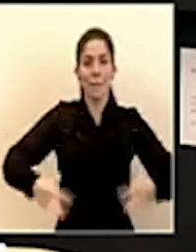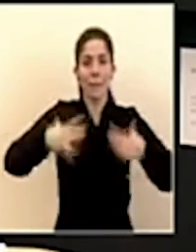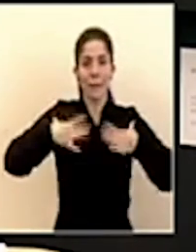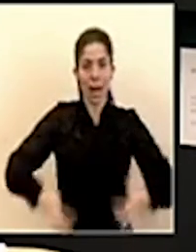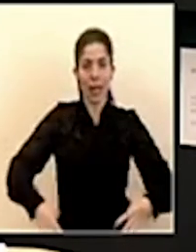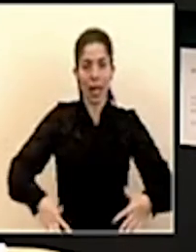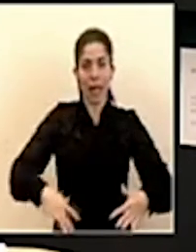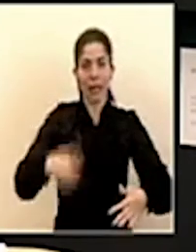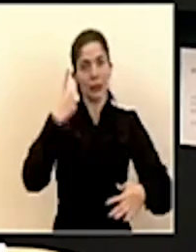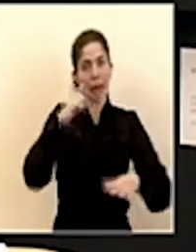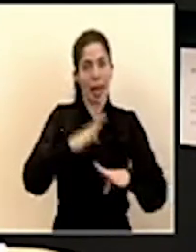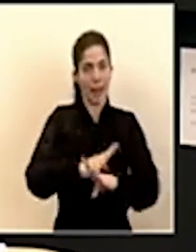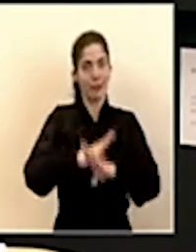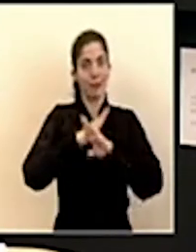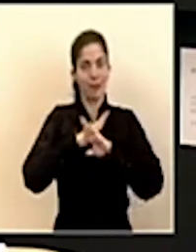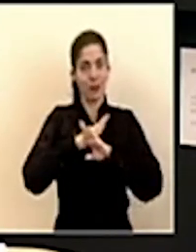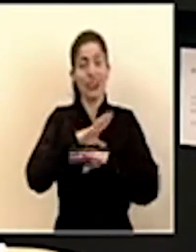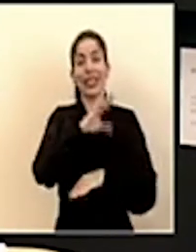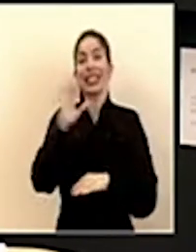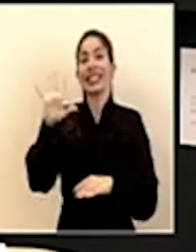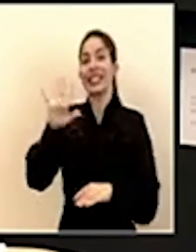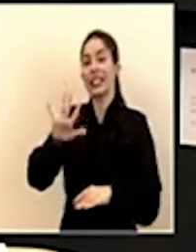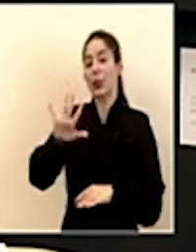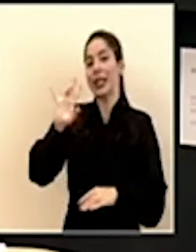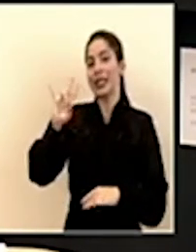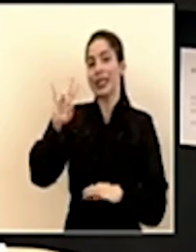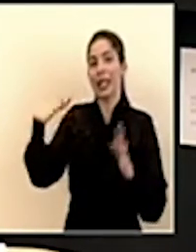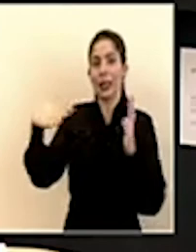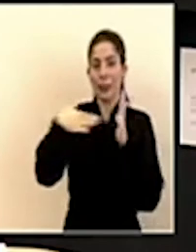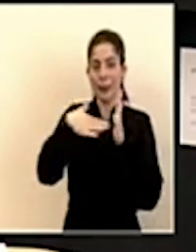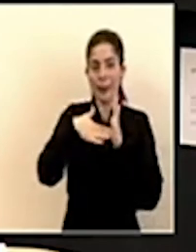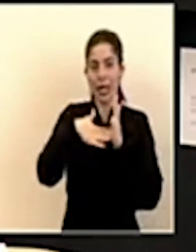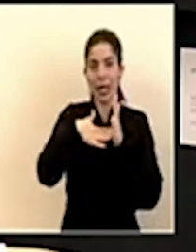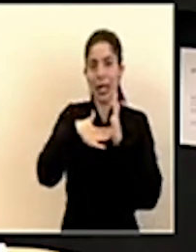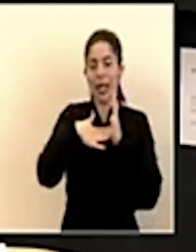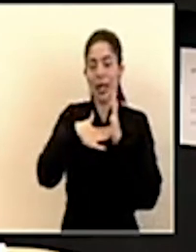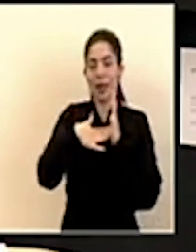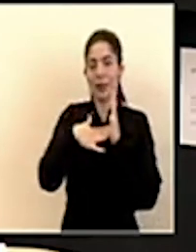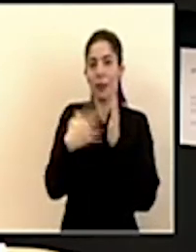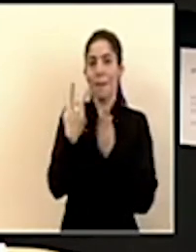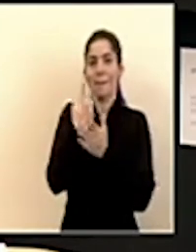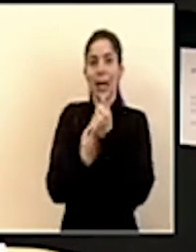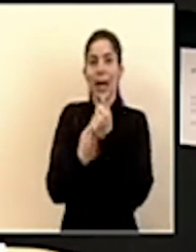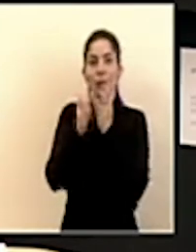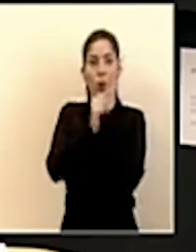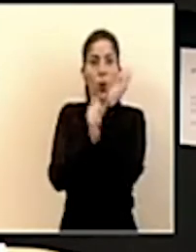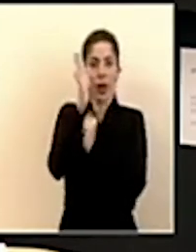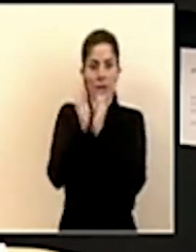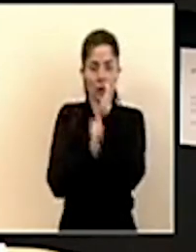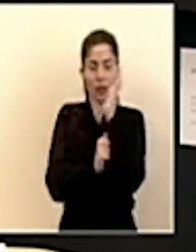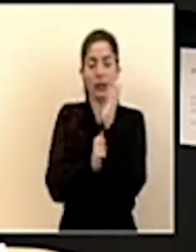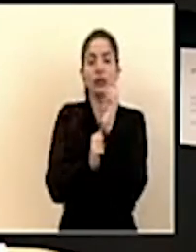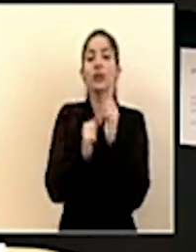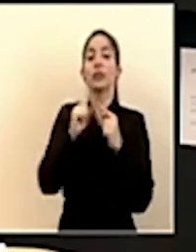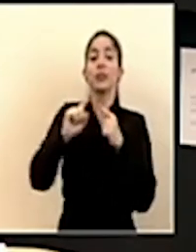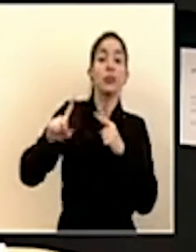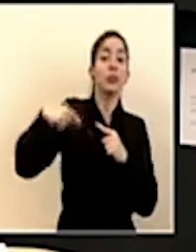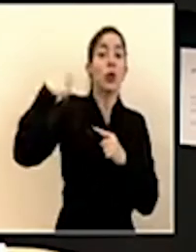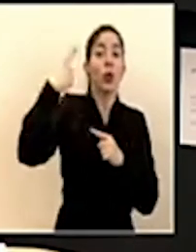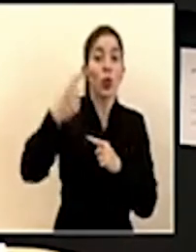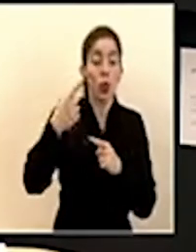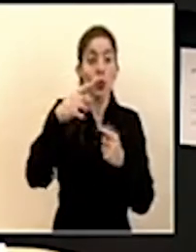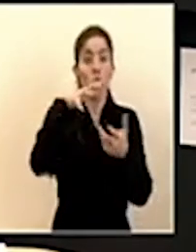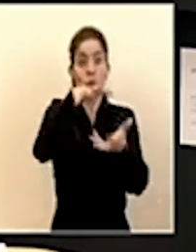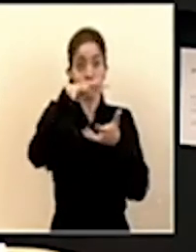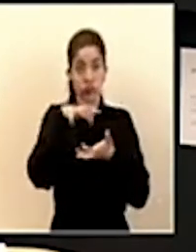aislamiento y cincuenta y siete mil pares de guantes y en la próxima entrega